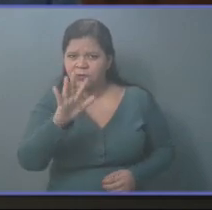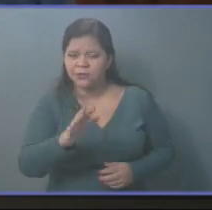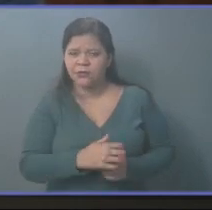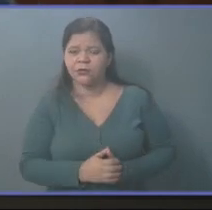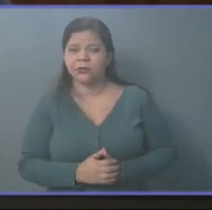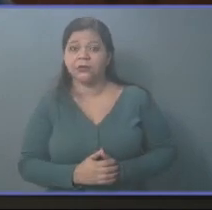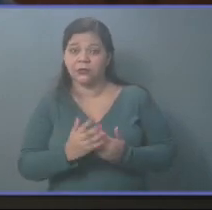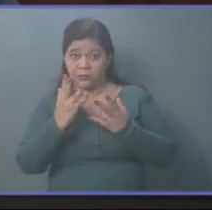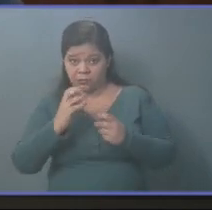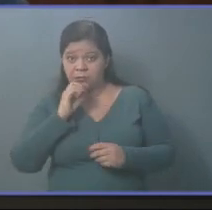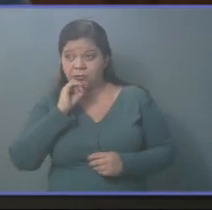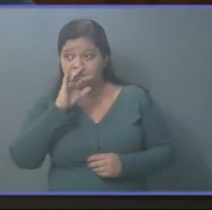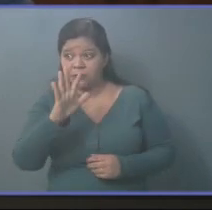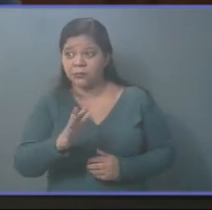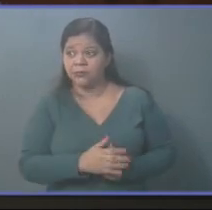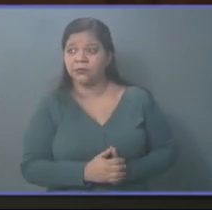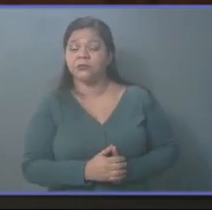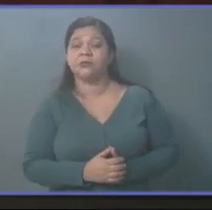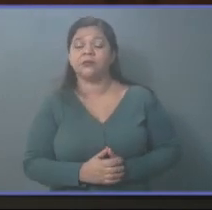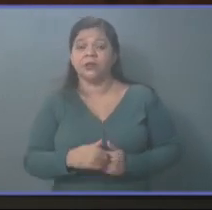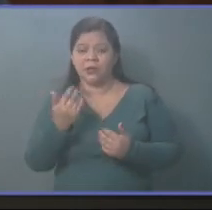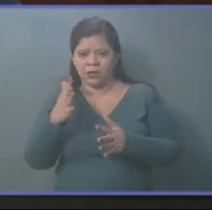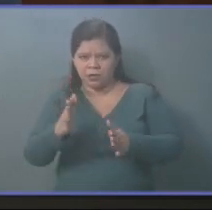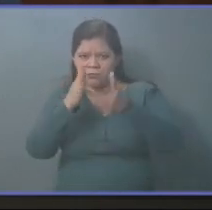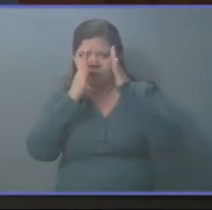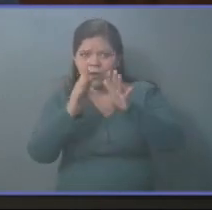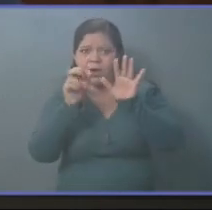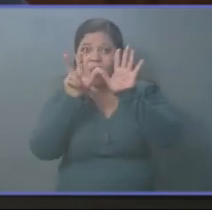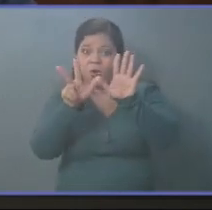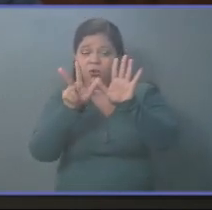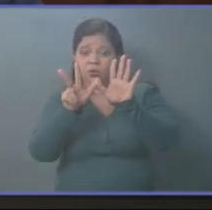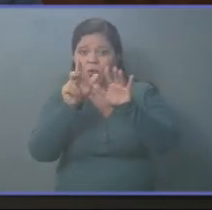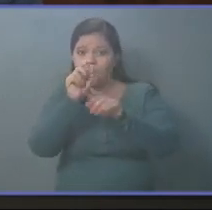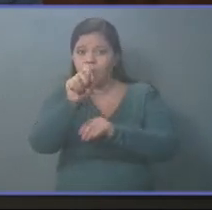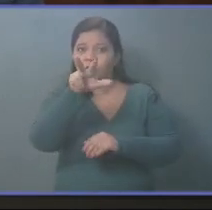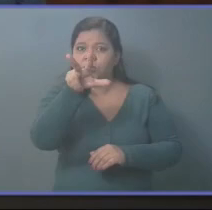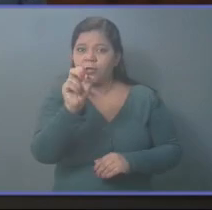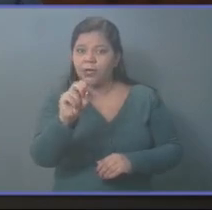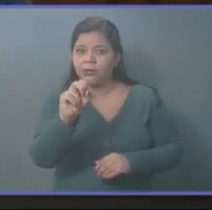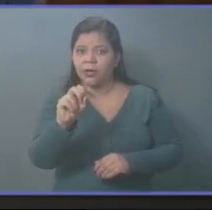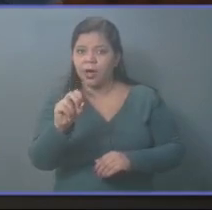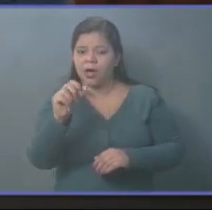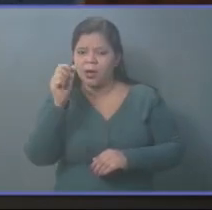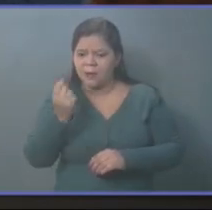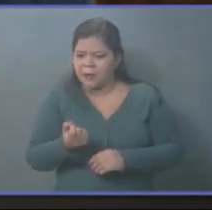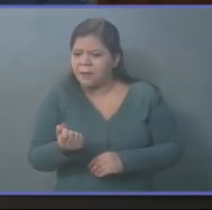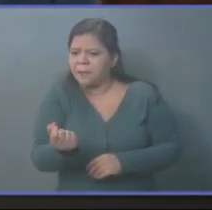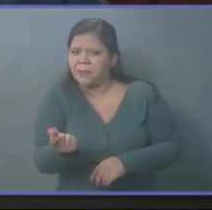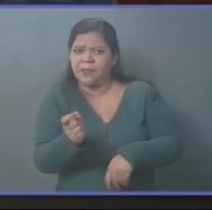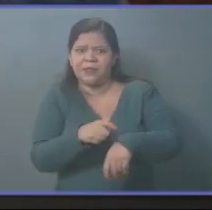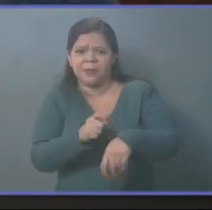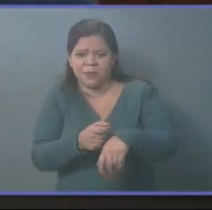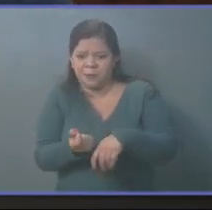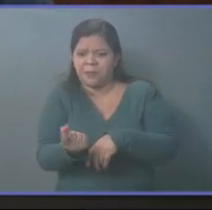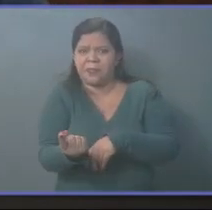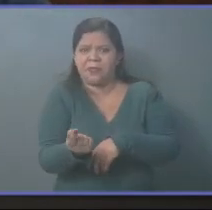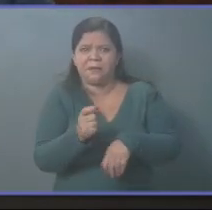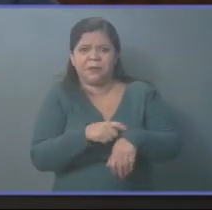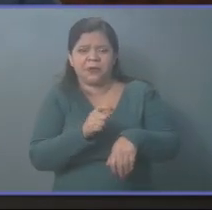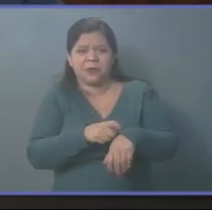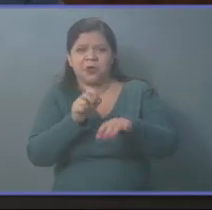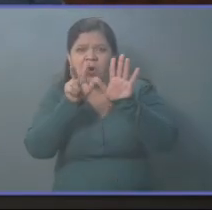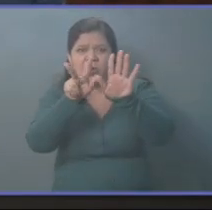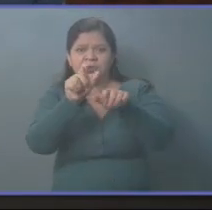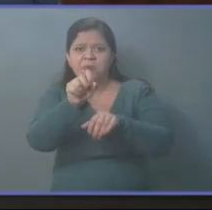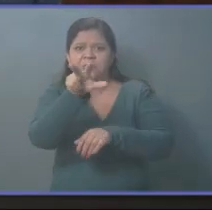quiero decirles de que estén pendientes a las 8 y 30 dentro de un par de minutos o unos cuantos minutos